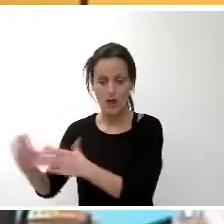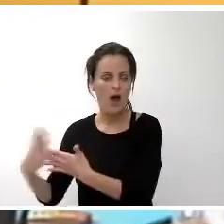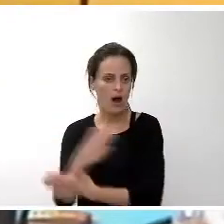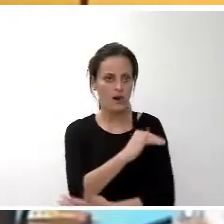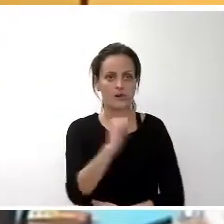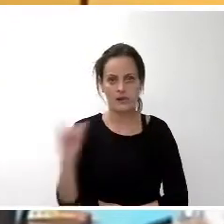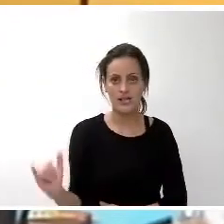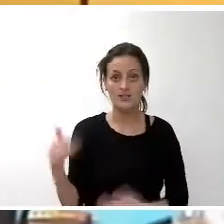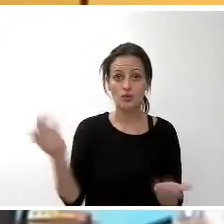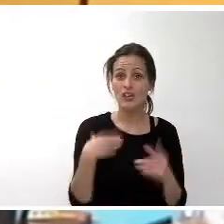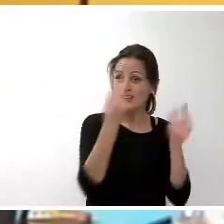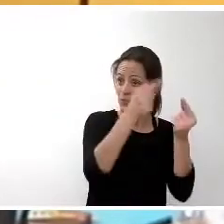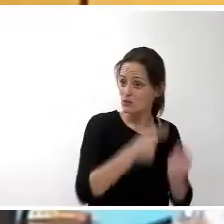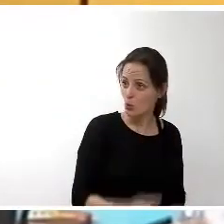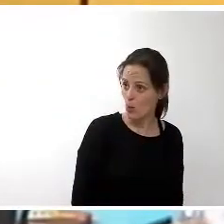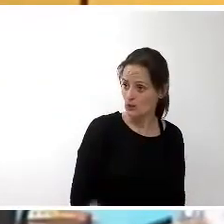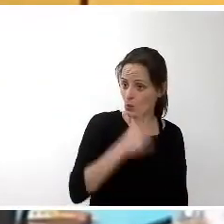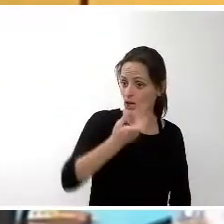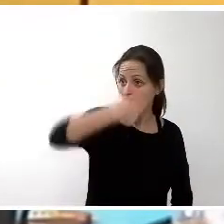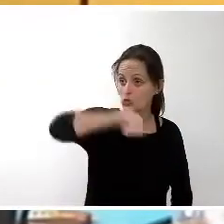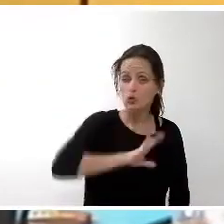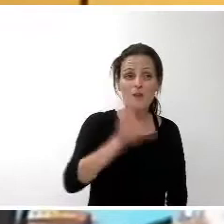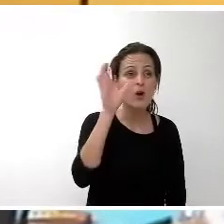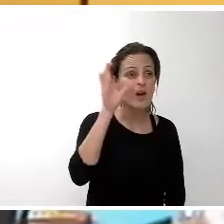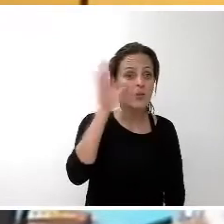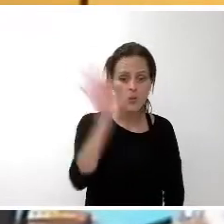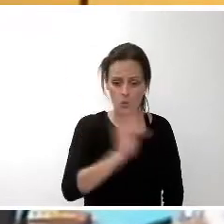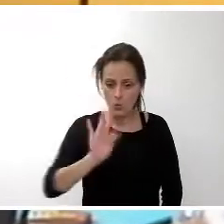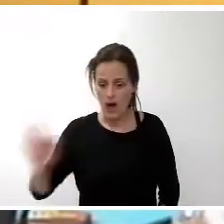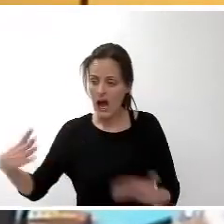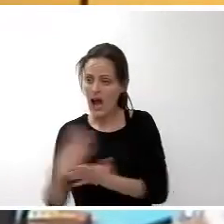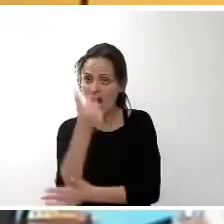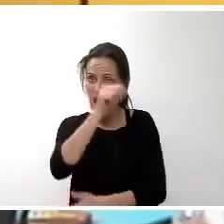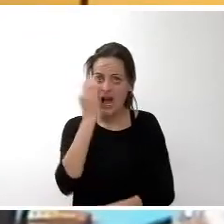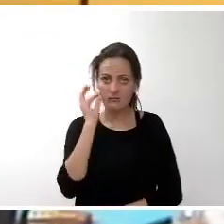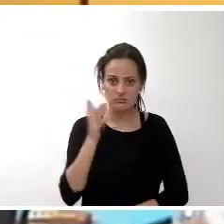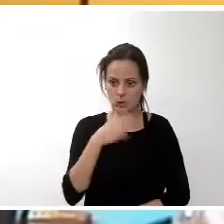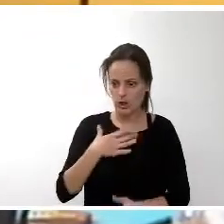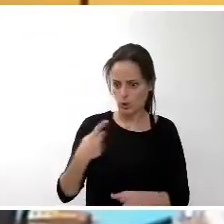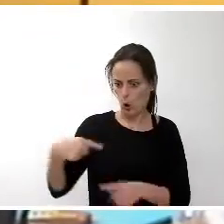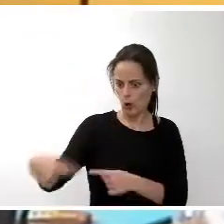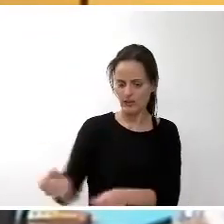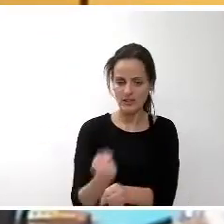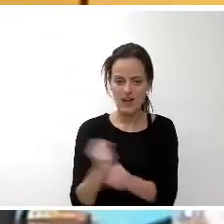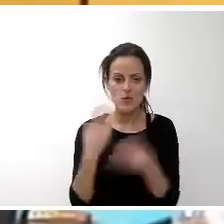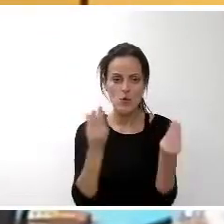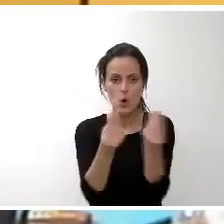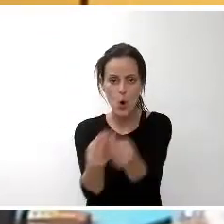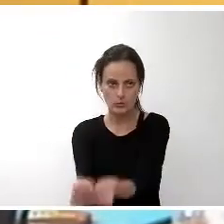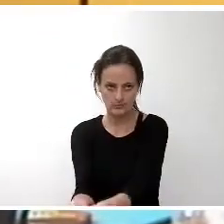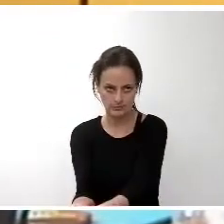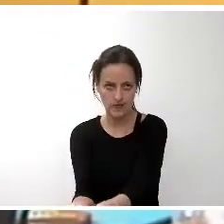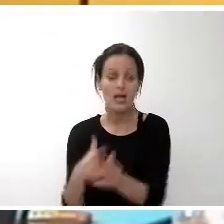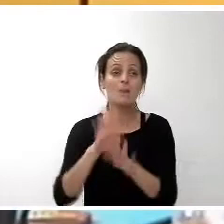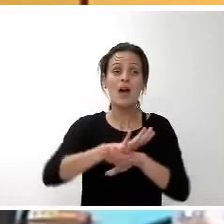este presupuesto es fruto de escuchar a todos y a todas ellas con los que trabajamos a diario. La mayoría de los proyectos que en Acción